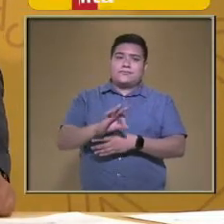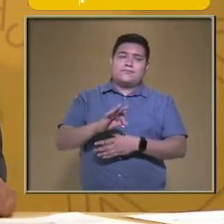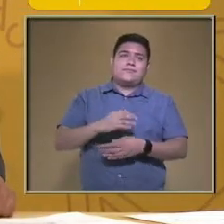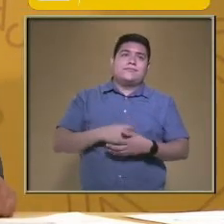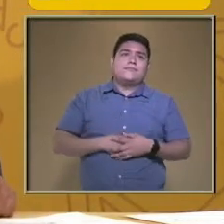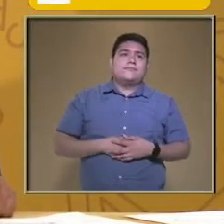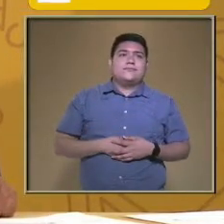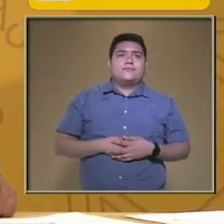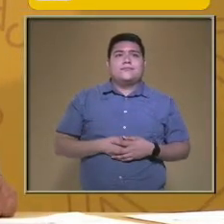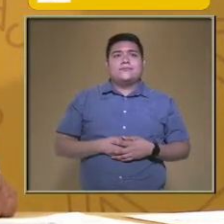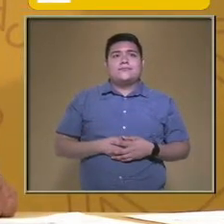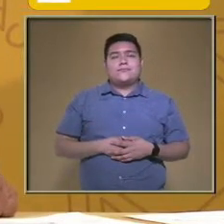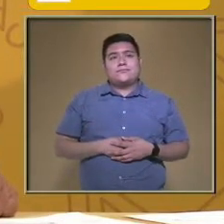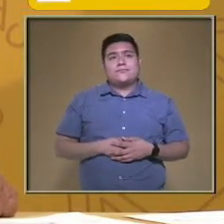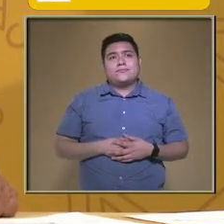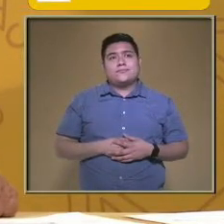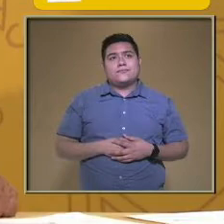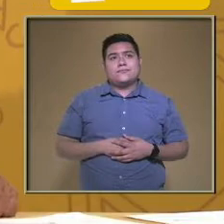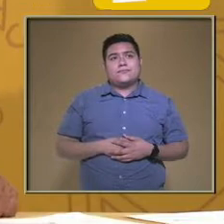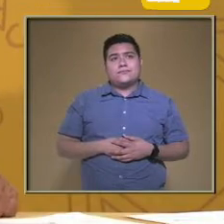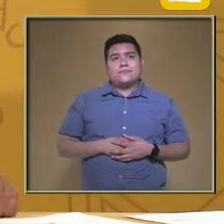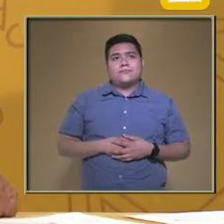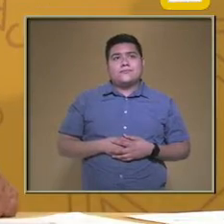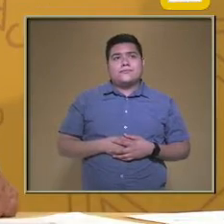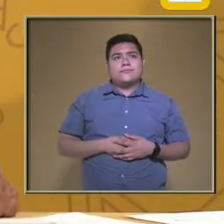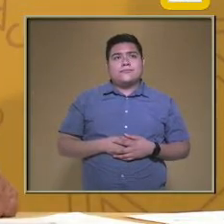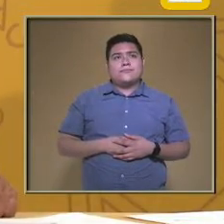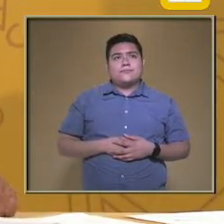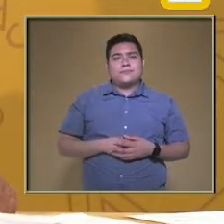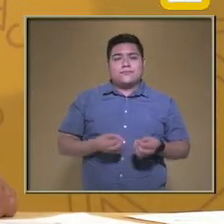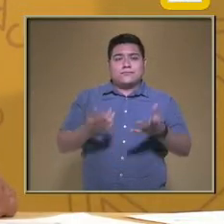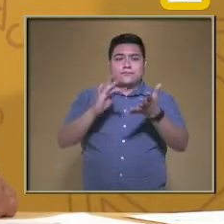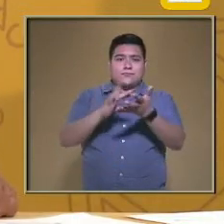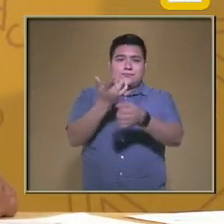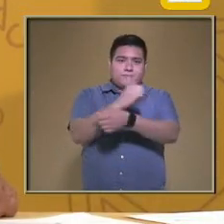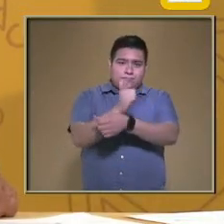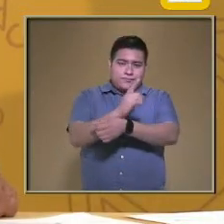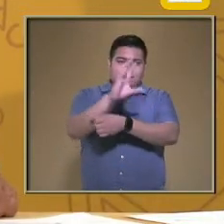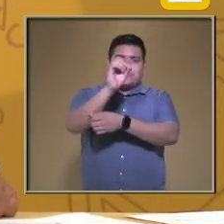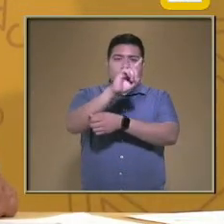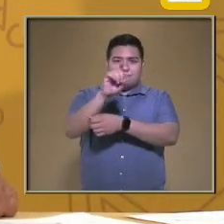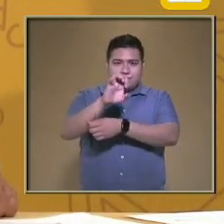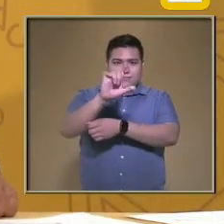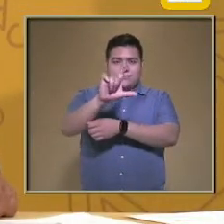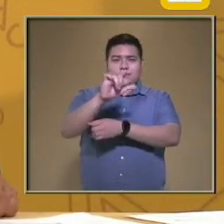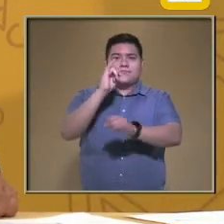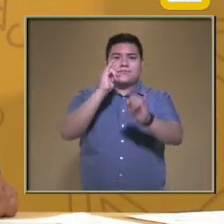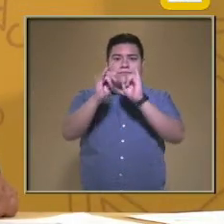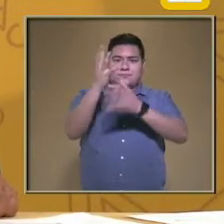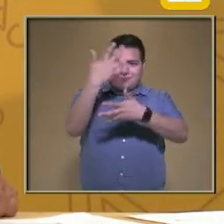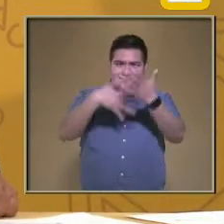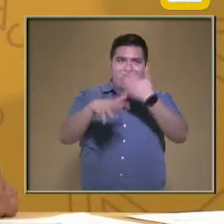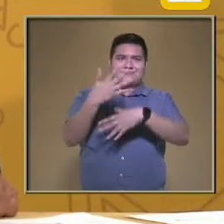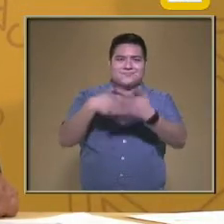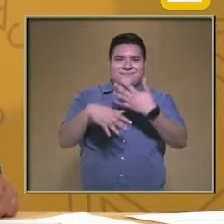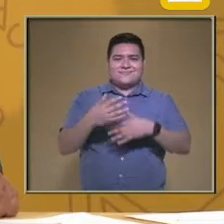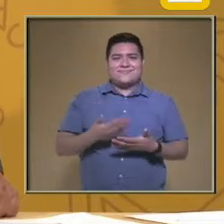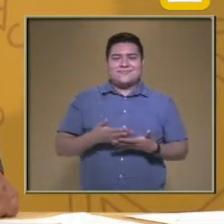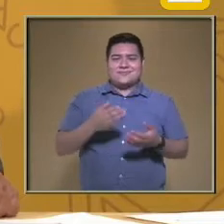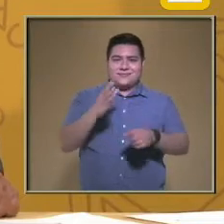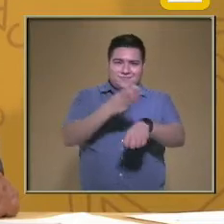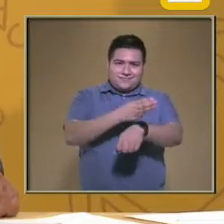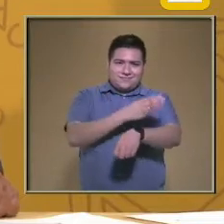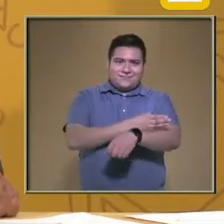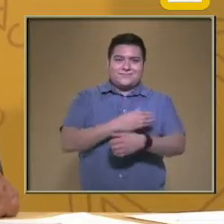En el caso de que Trabajen la lectura de la vida Le agradezco al licenciado Haciel Domínguez En la lengua de señas mexicanas Que nos acompaña